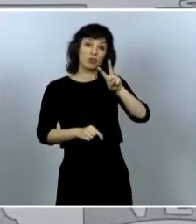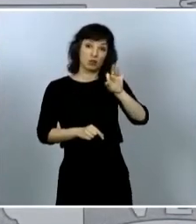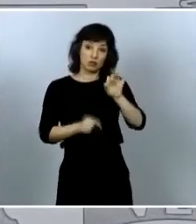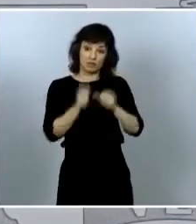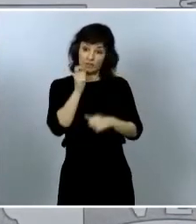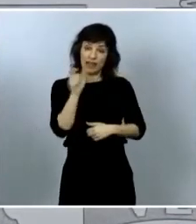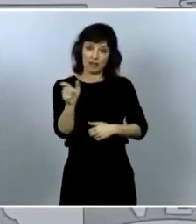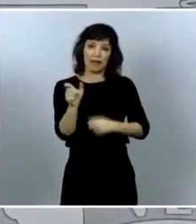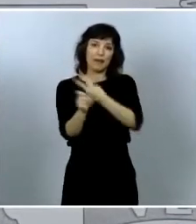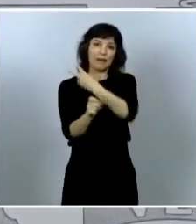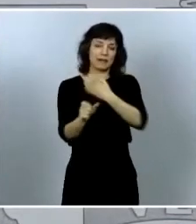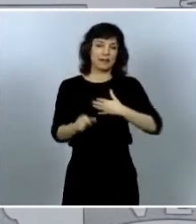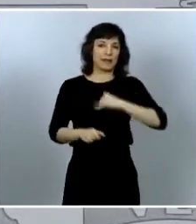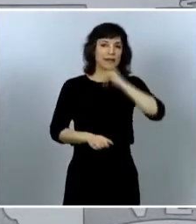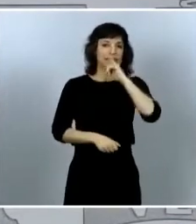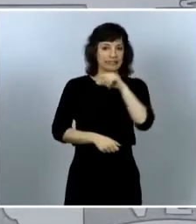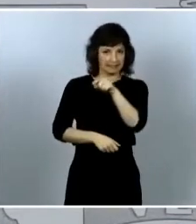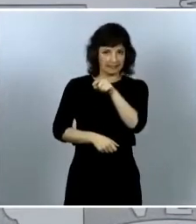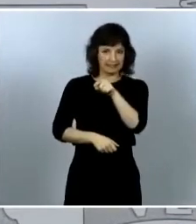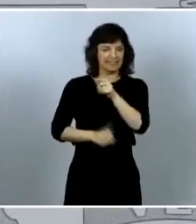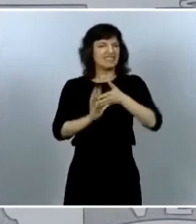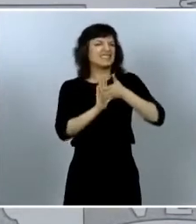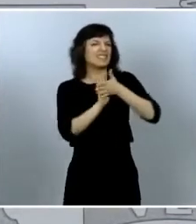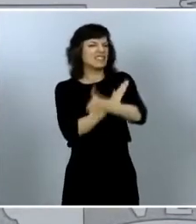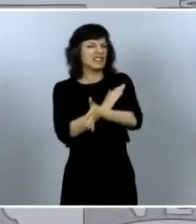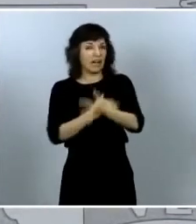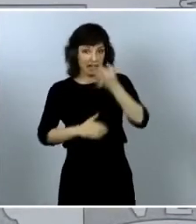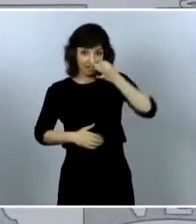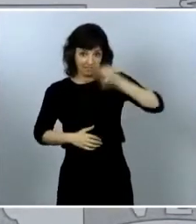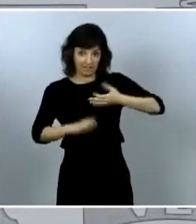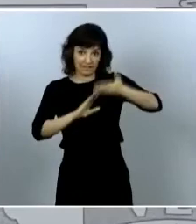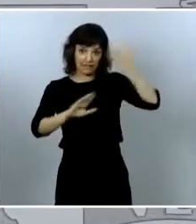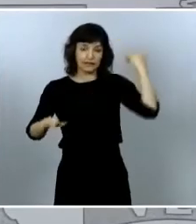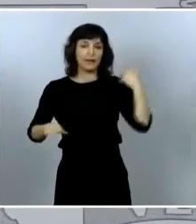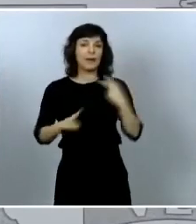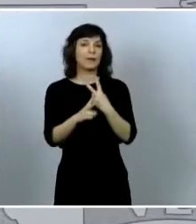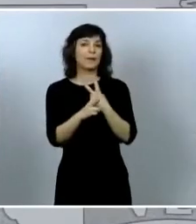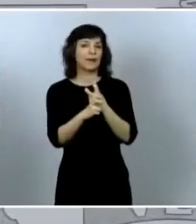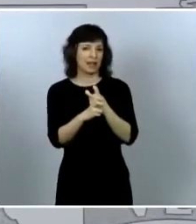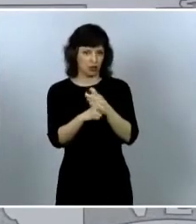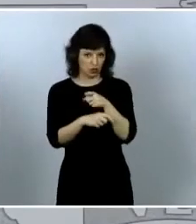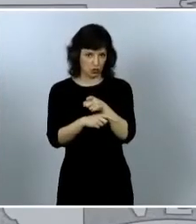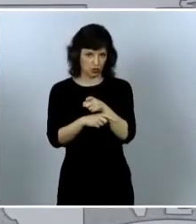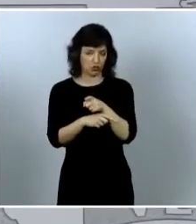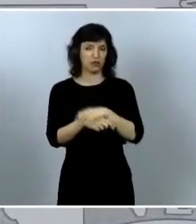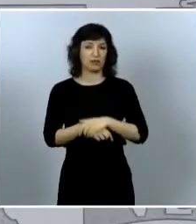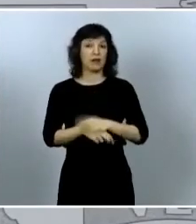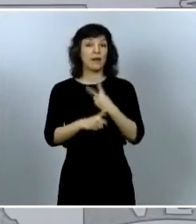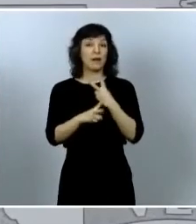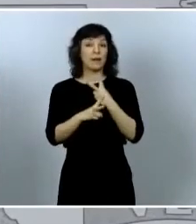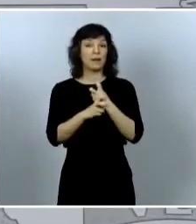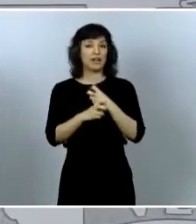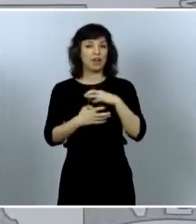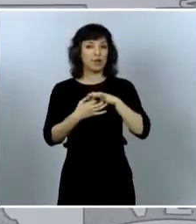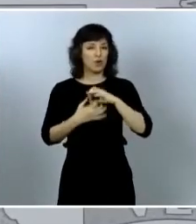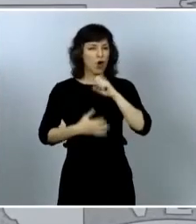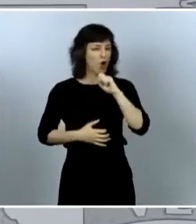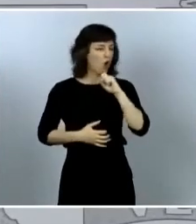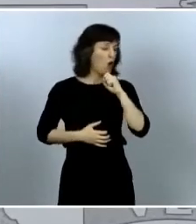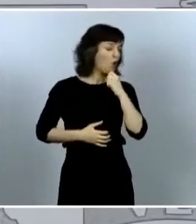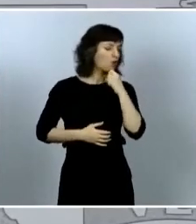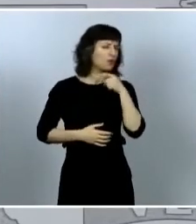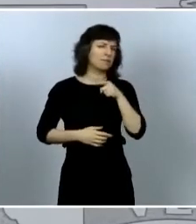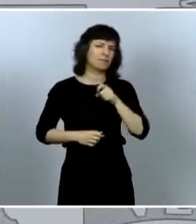latín y que significa originalmente veneno el veneno del odio es el veneno más dañino porque